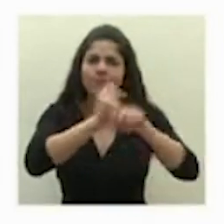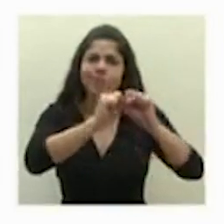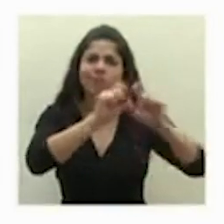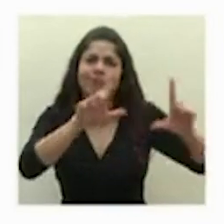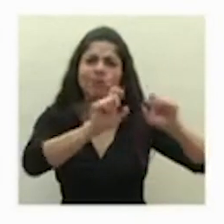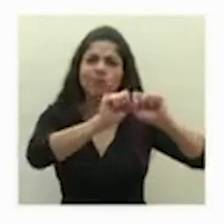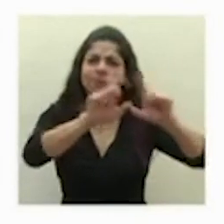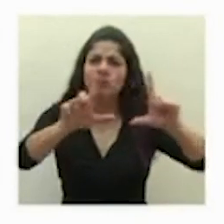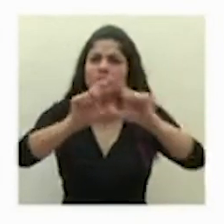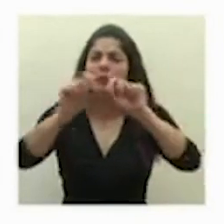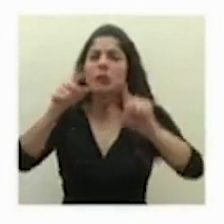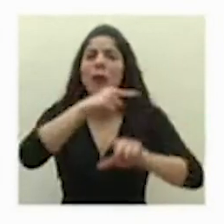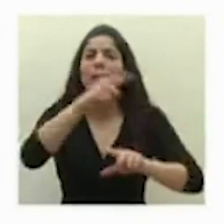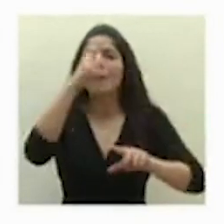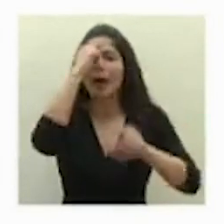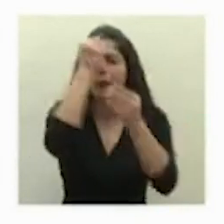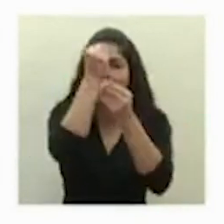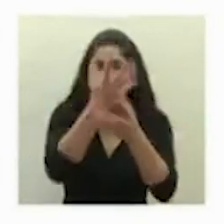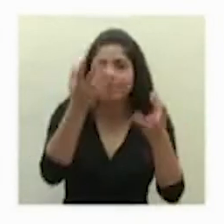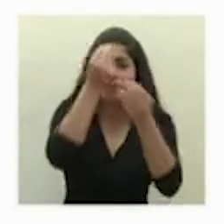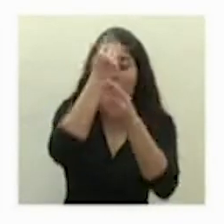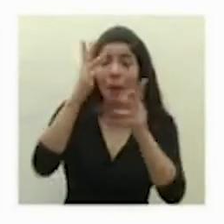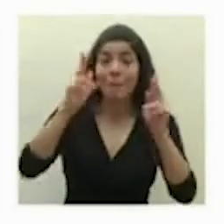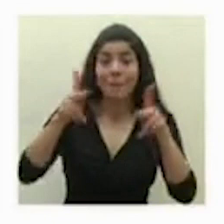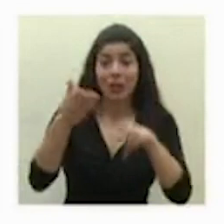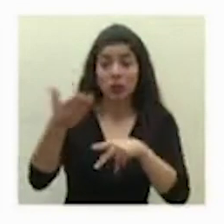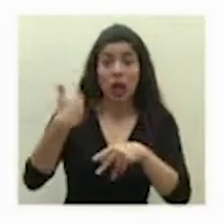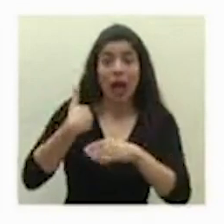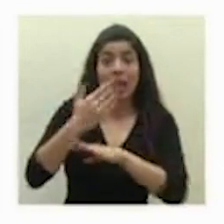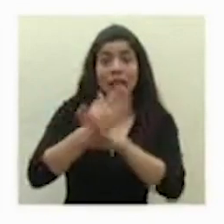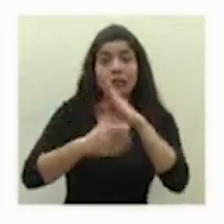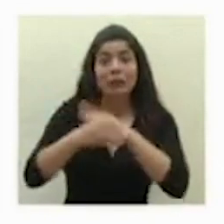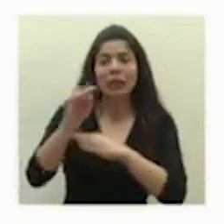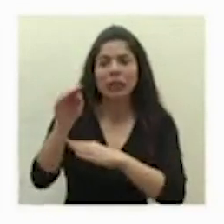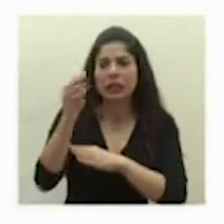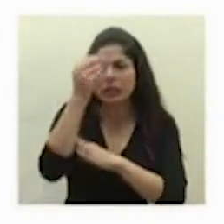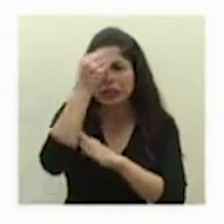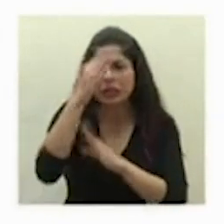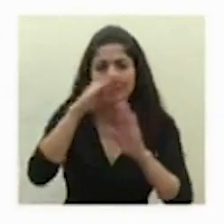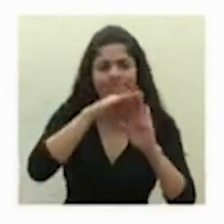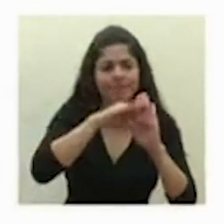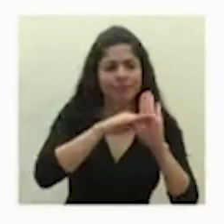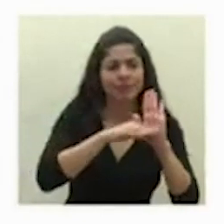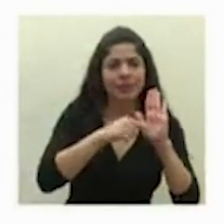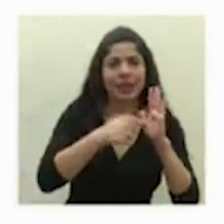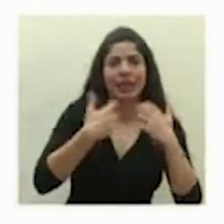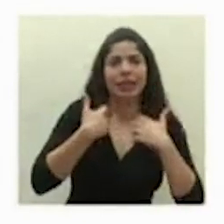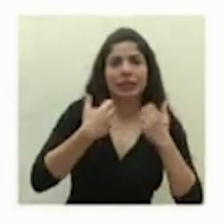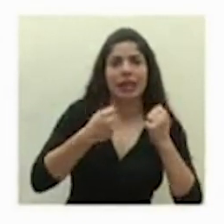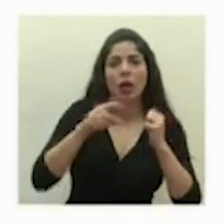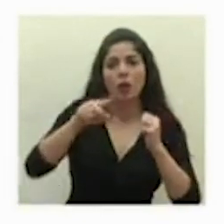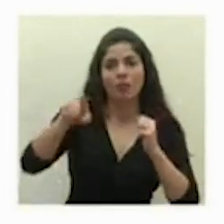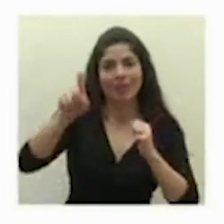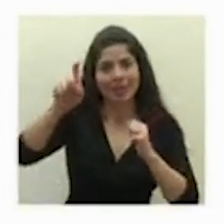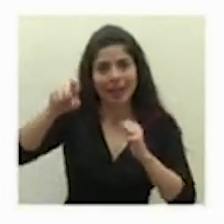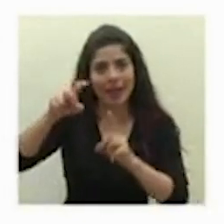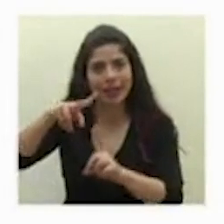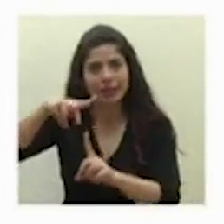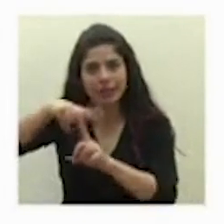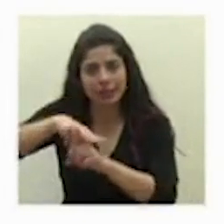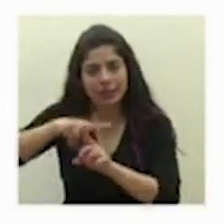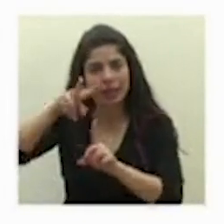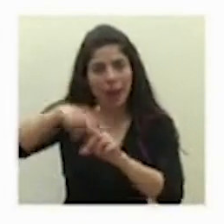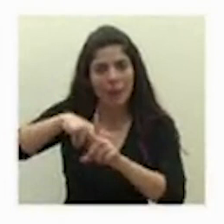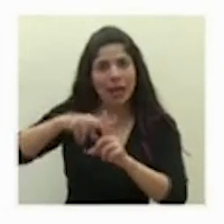para informar a las personas con discapacidad de las medidas sanitarias que debían de tomar y redoblar